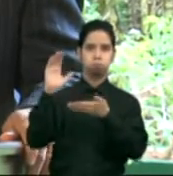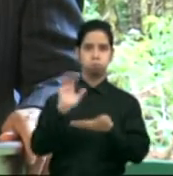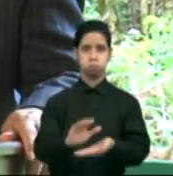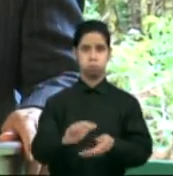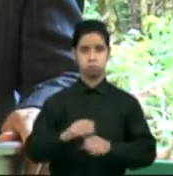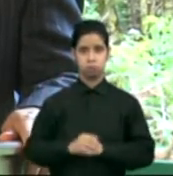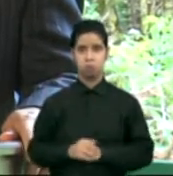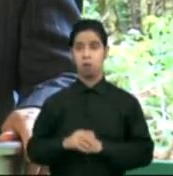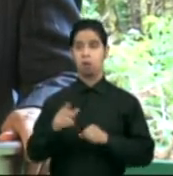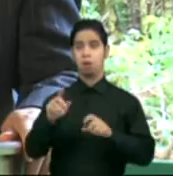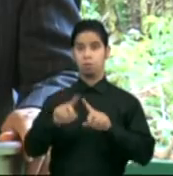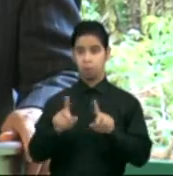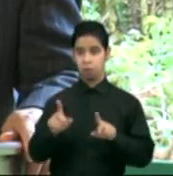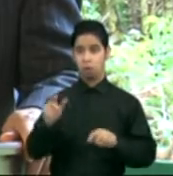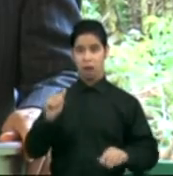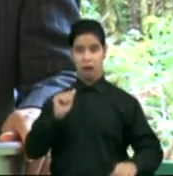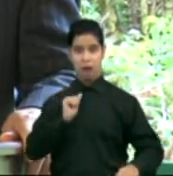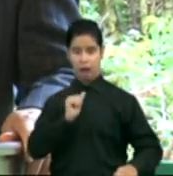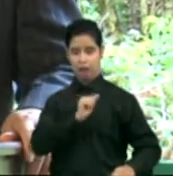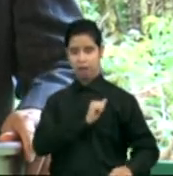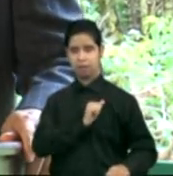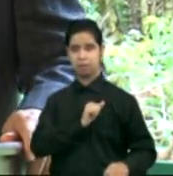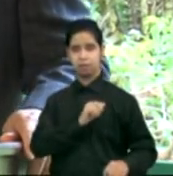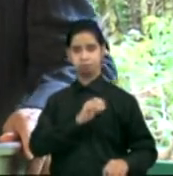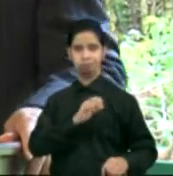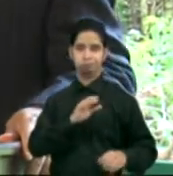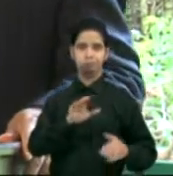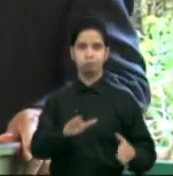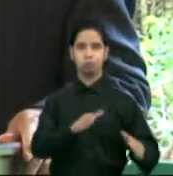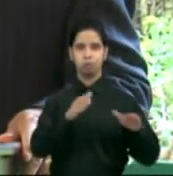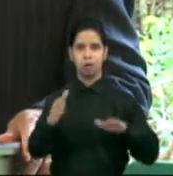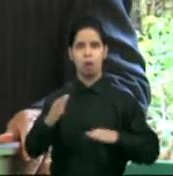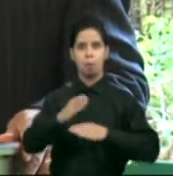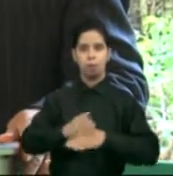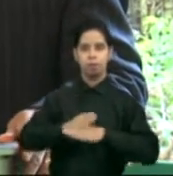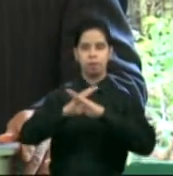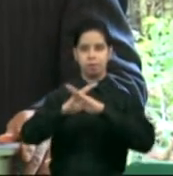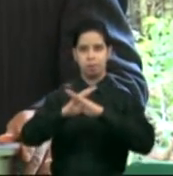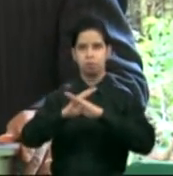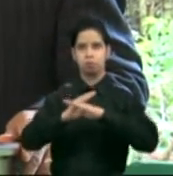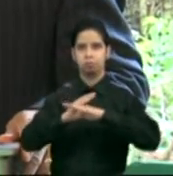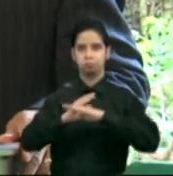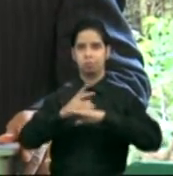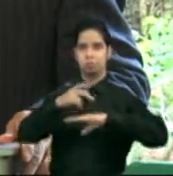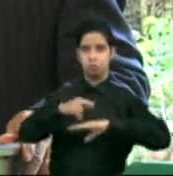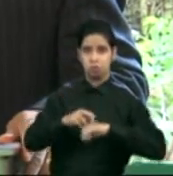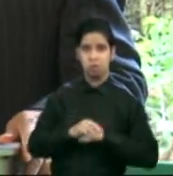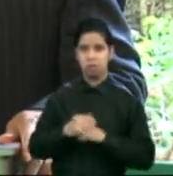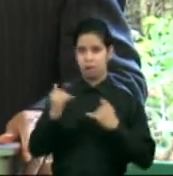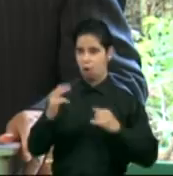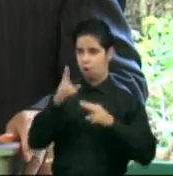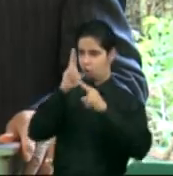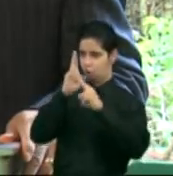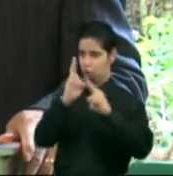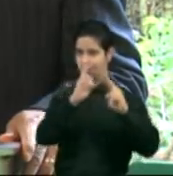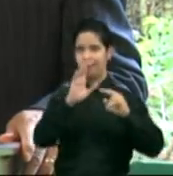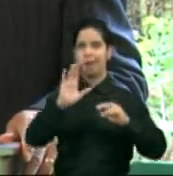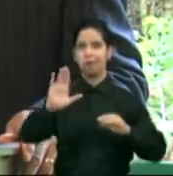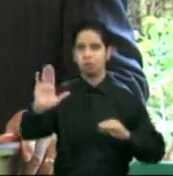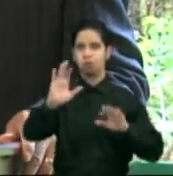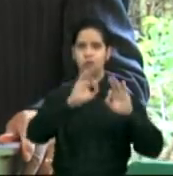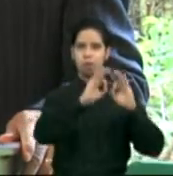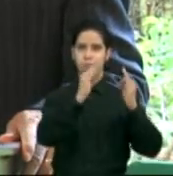por proteger este país. Y hoy le estamos haciendo honor a quien honor merecen, que esos son sus familiares y sus hijos, y